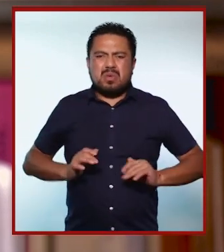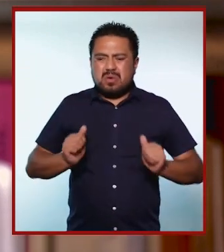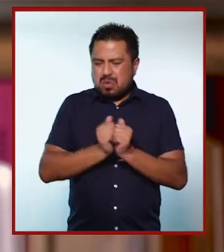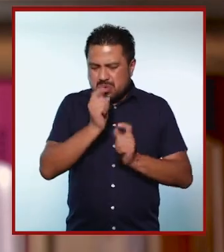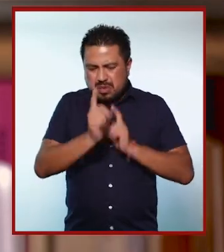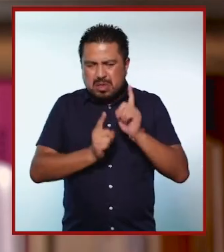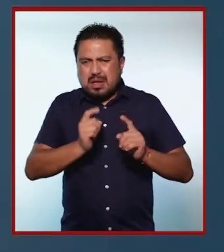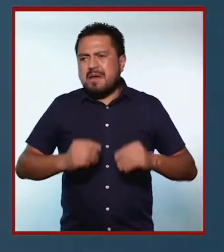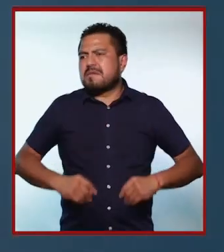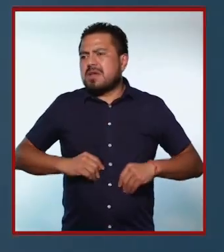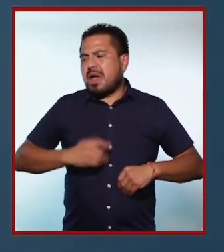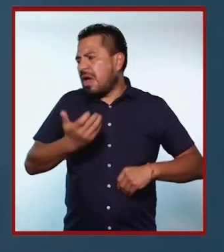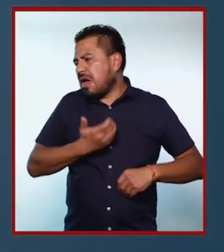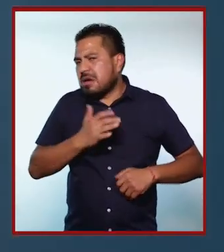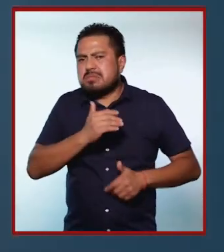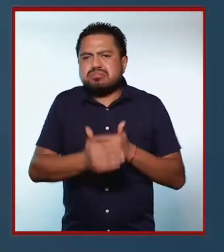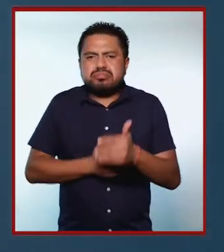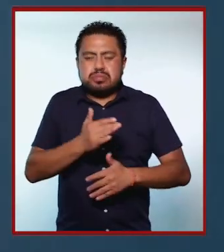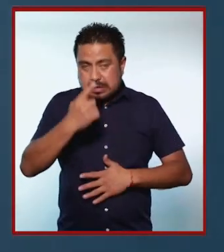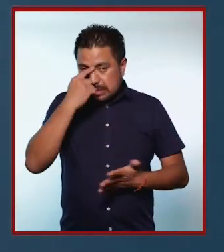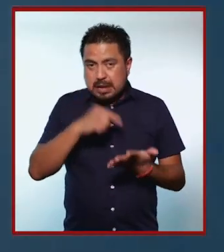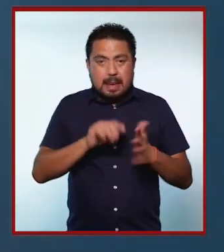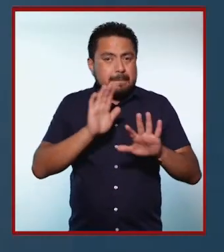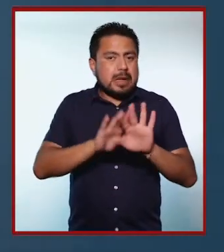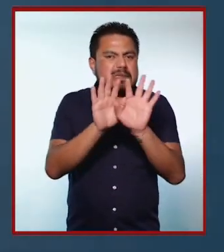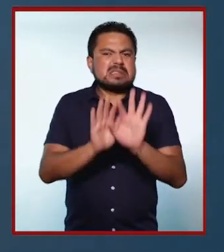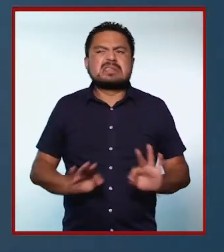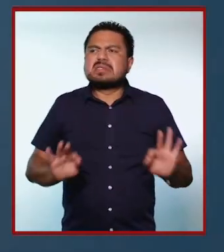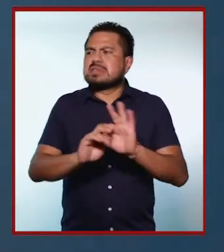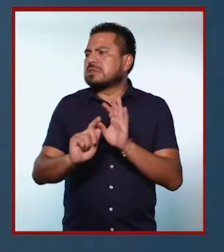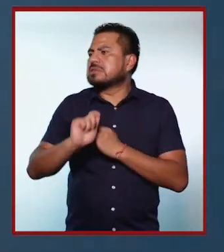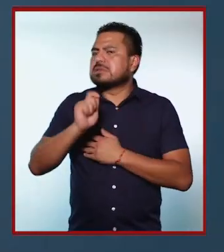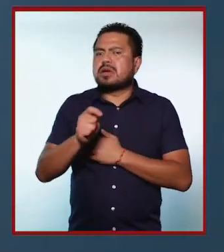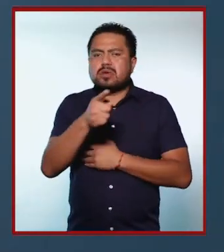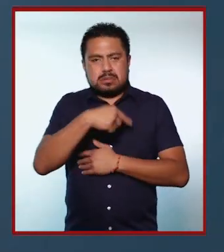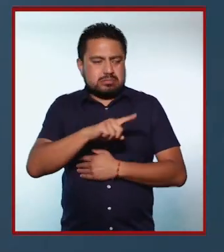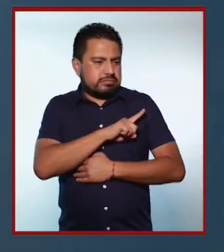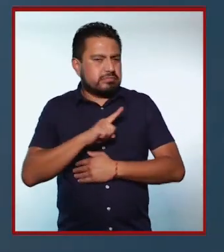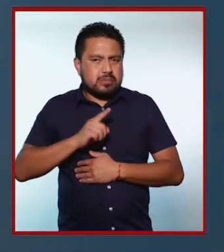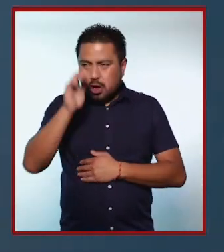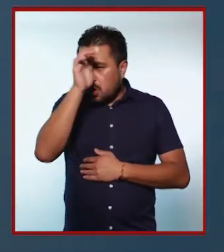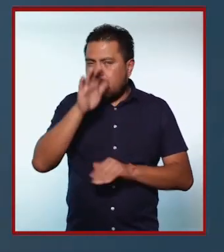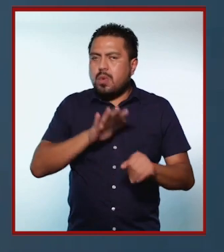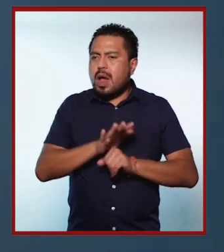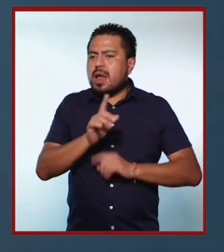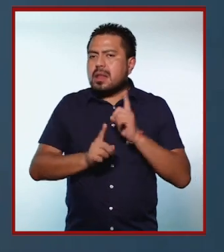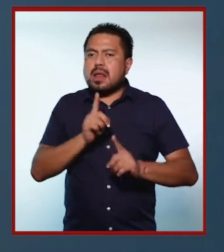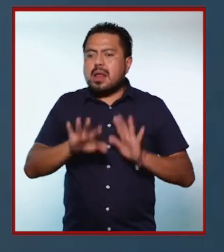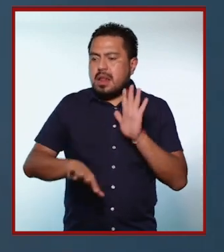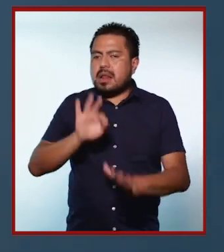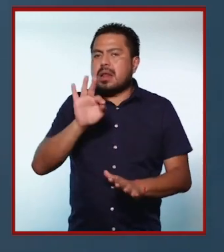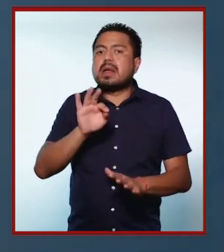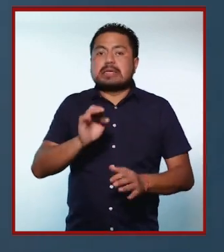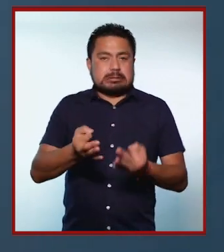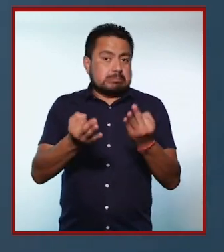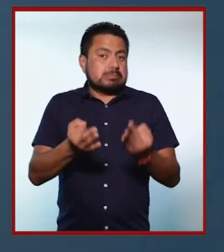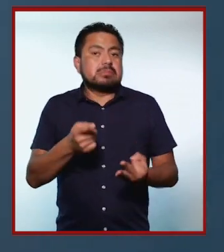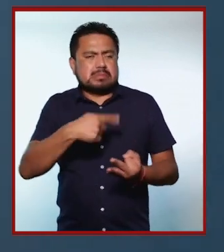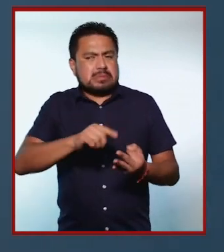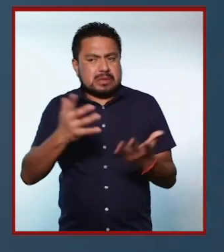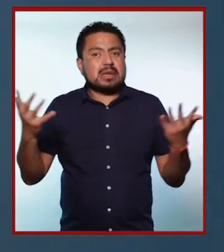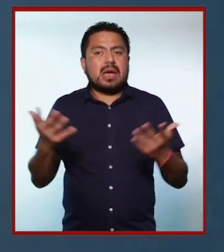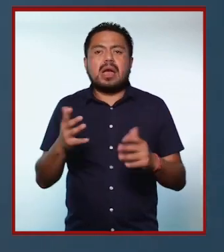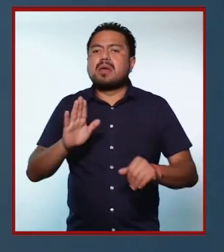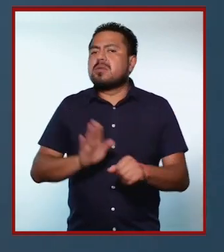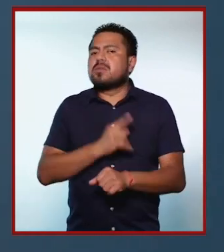físicas en el deporte y en su vida diaria? Yo creo que lo más importante es que estén conscientes qué deporte quieren elegir y que